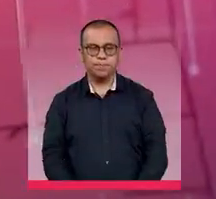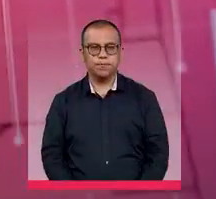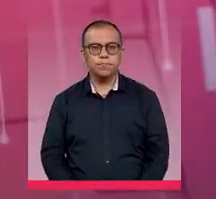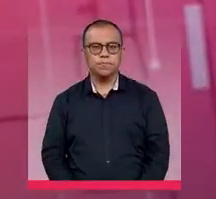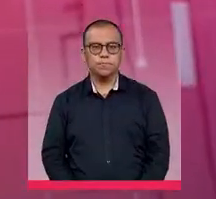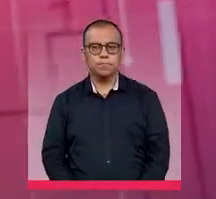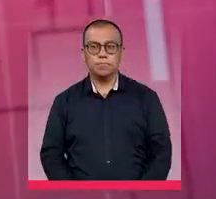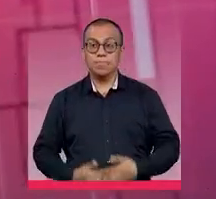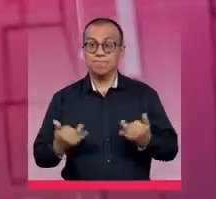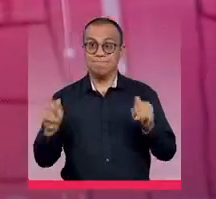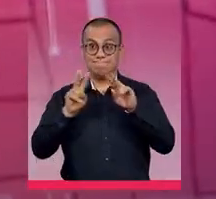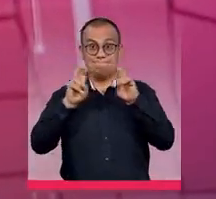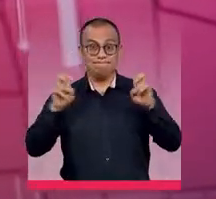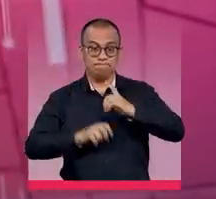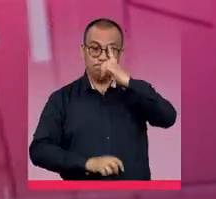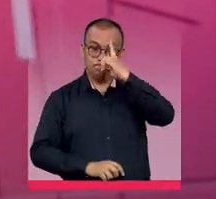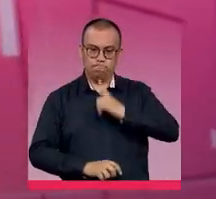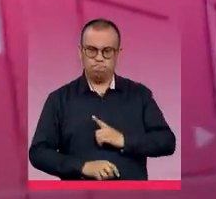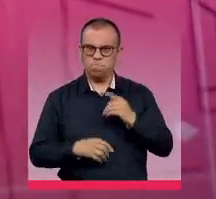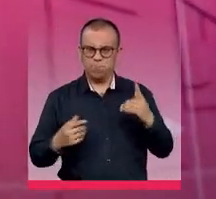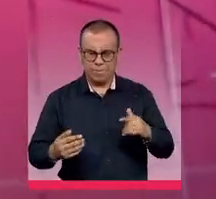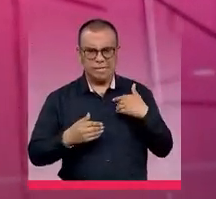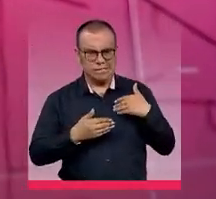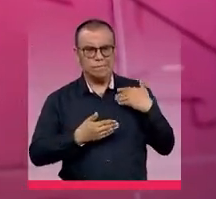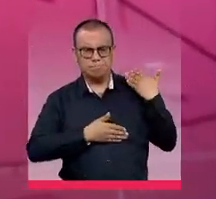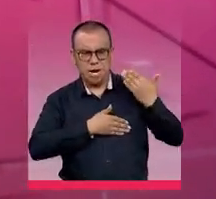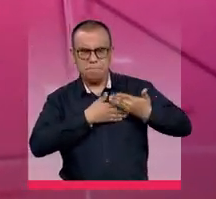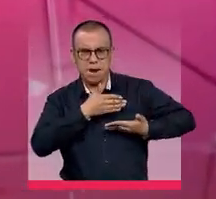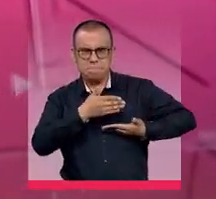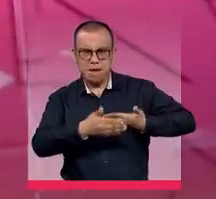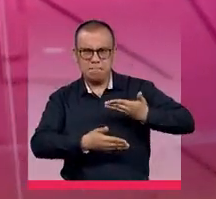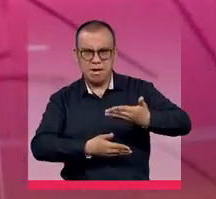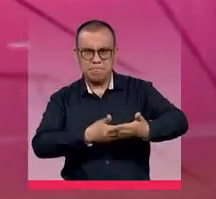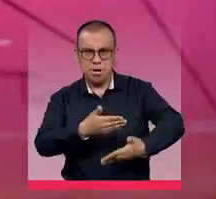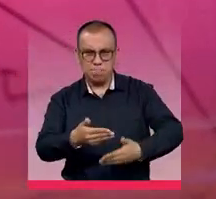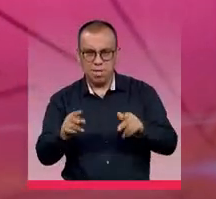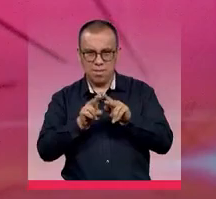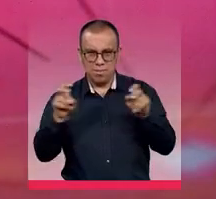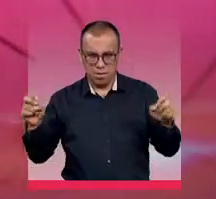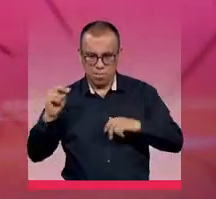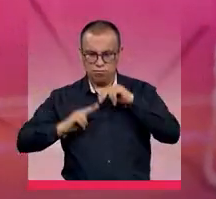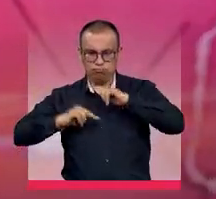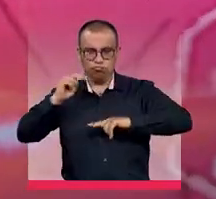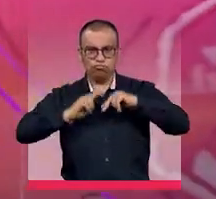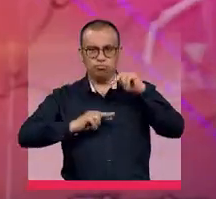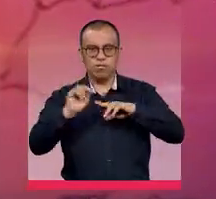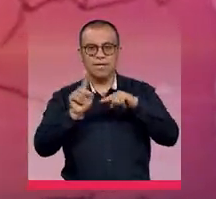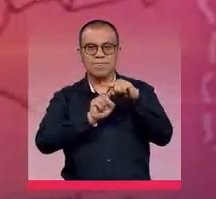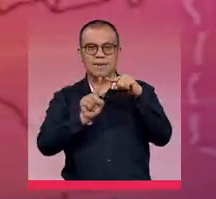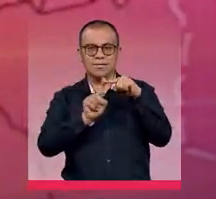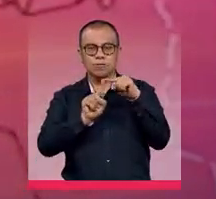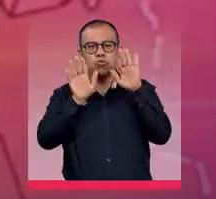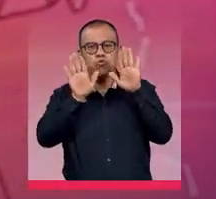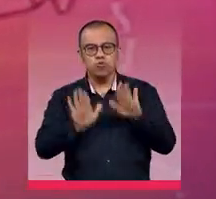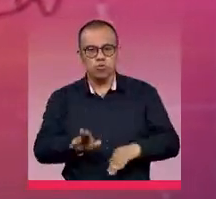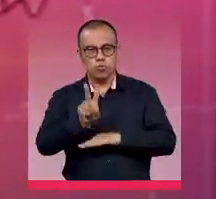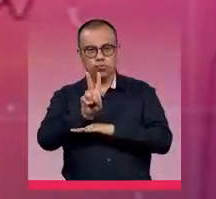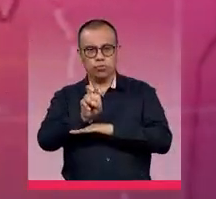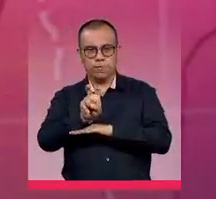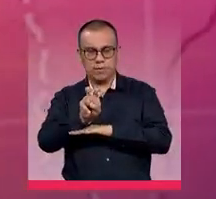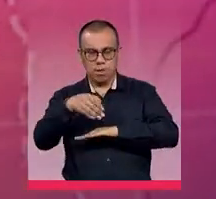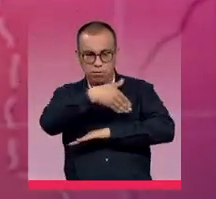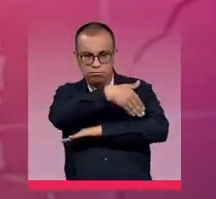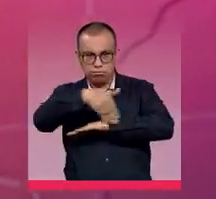Esta decisión surgió luego de un largo proceso para adjudicar la troncal de Transmilenio por la carrera séptima que estuvo